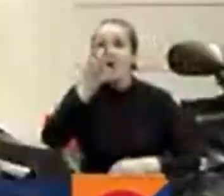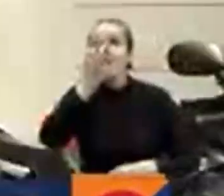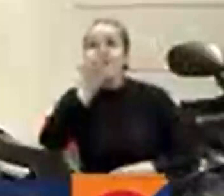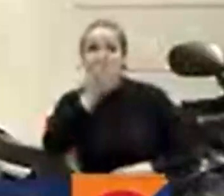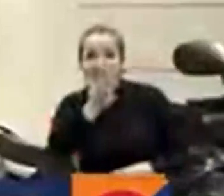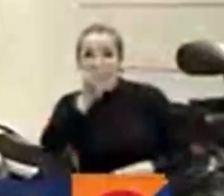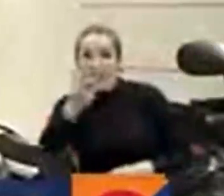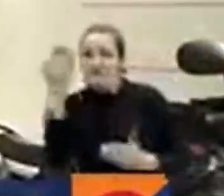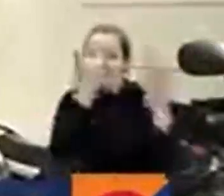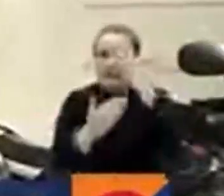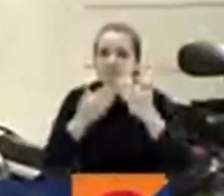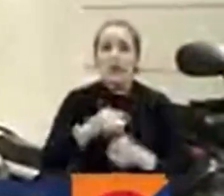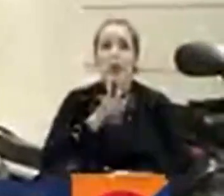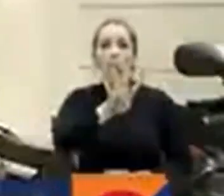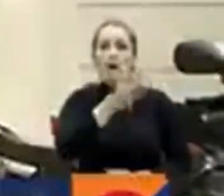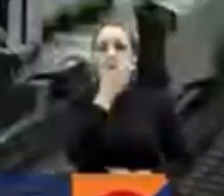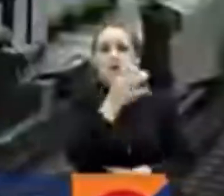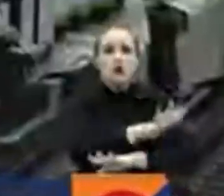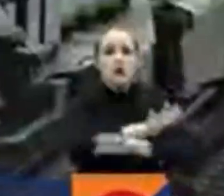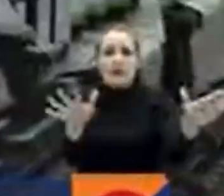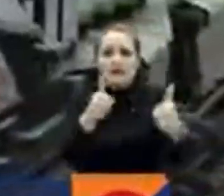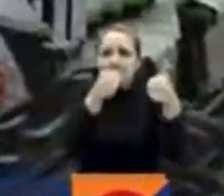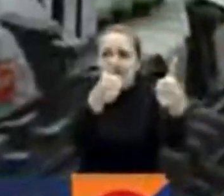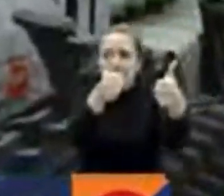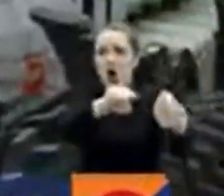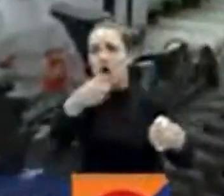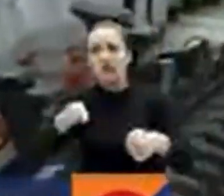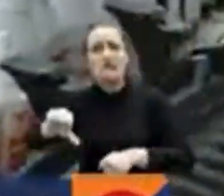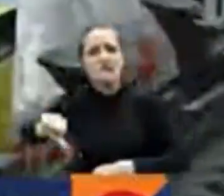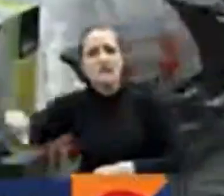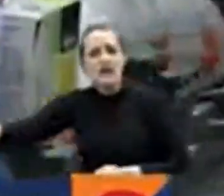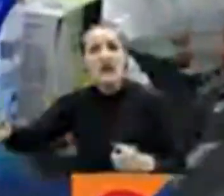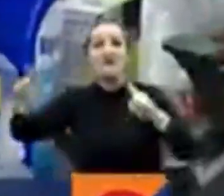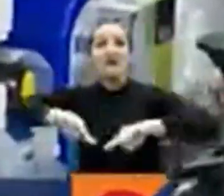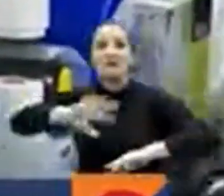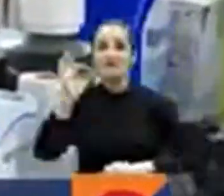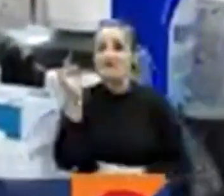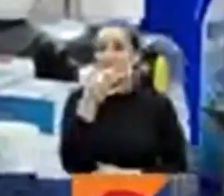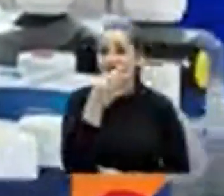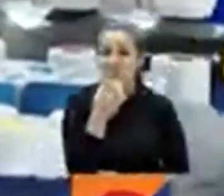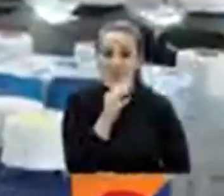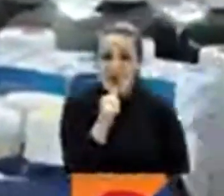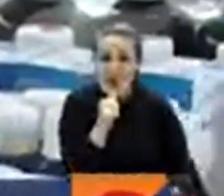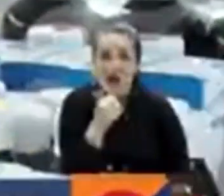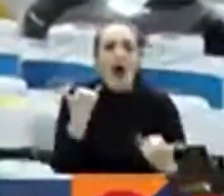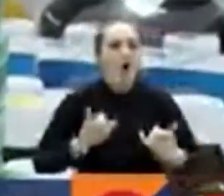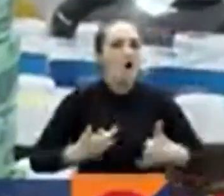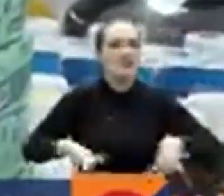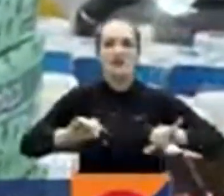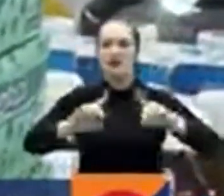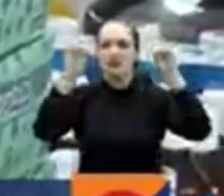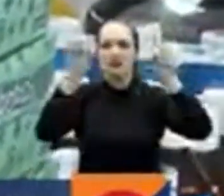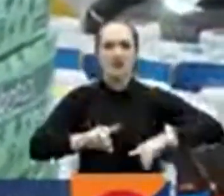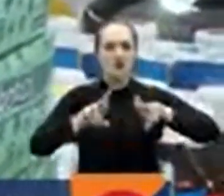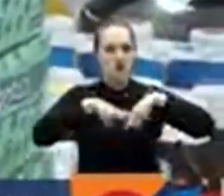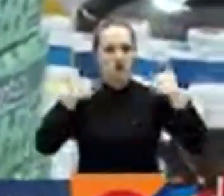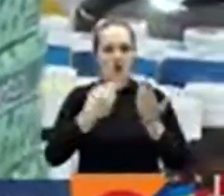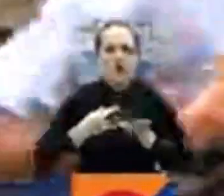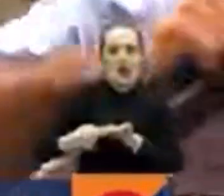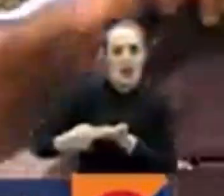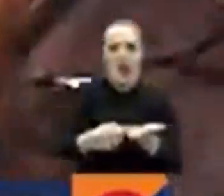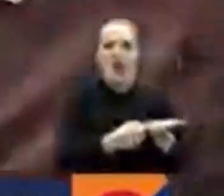solo está puesta en las EPS, la escasez de medicamentos también preocupa. Ya hay una mesa instalada con las transnacionales